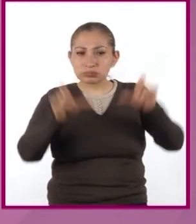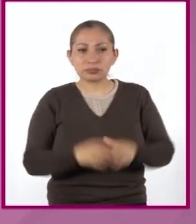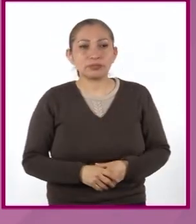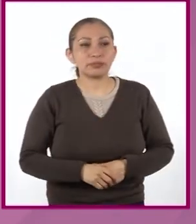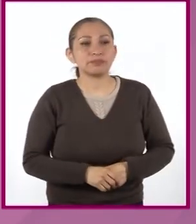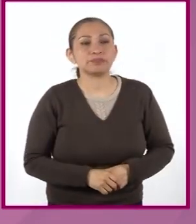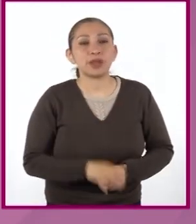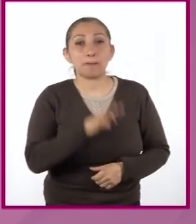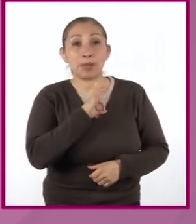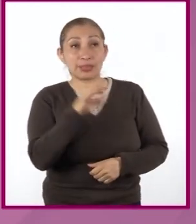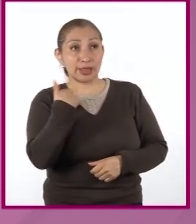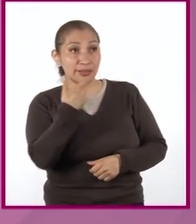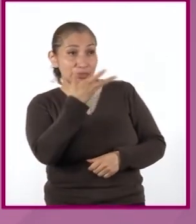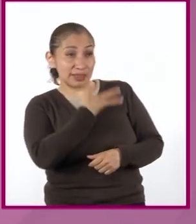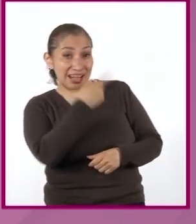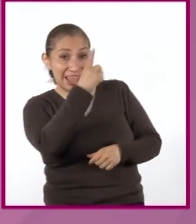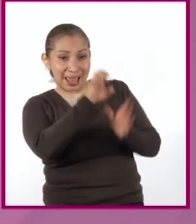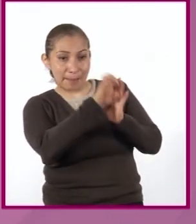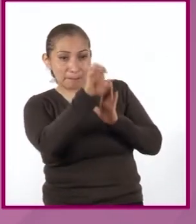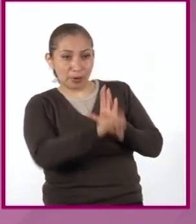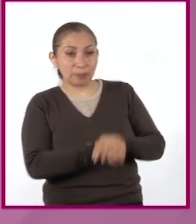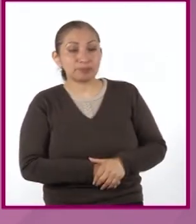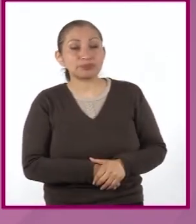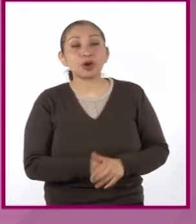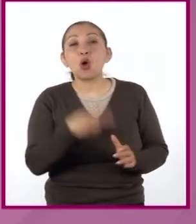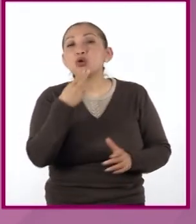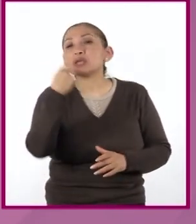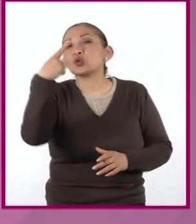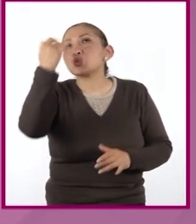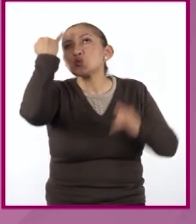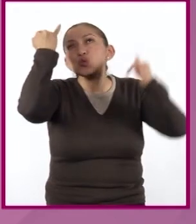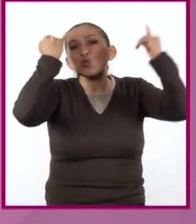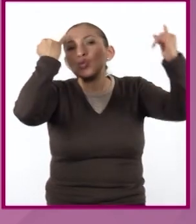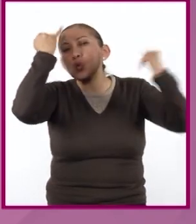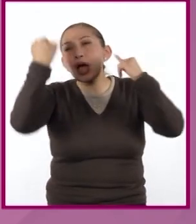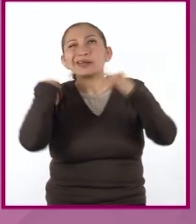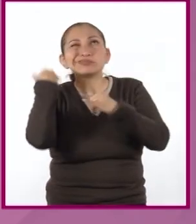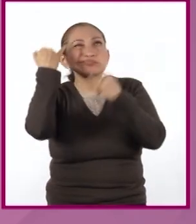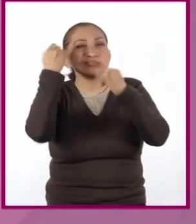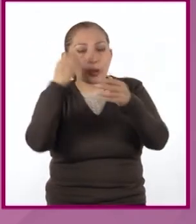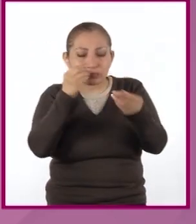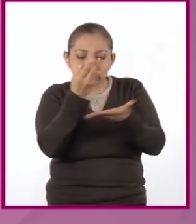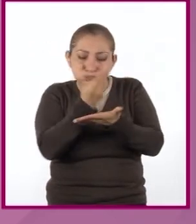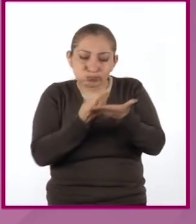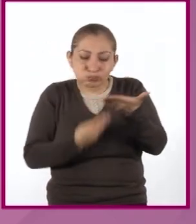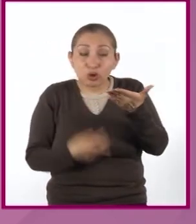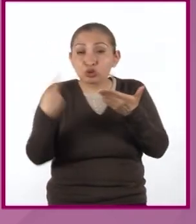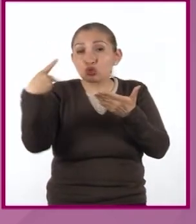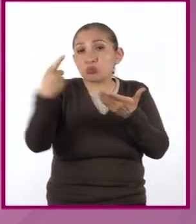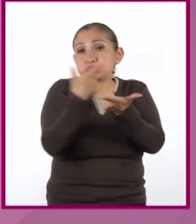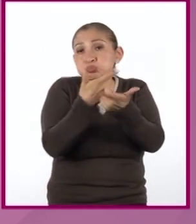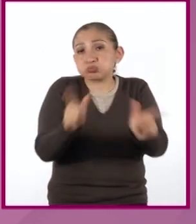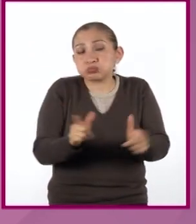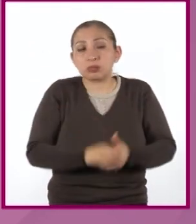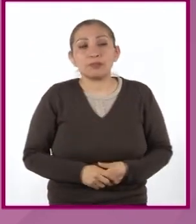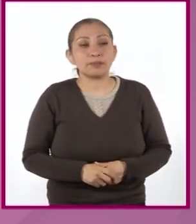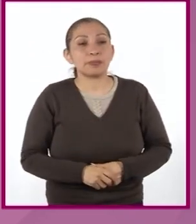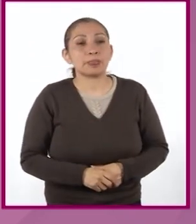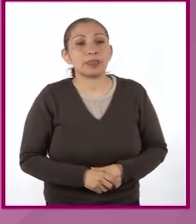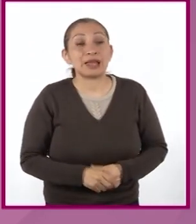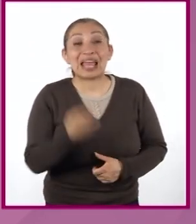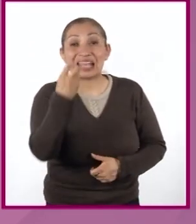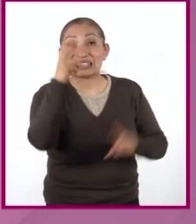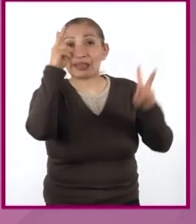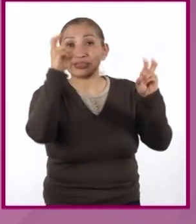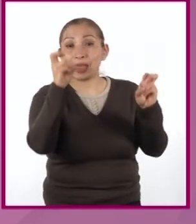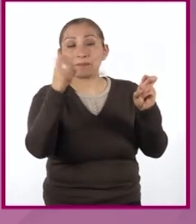Se puede basar en este ejemplo o usen su imaginación y diseñenlo e ilústrenlo como quieran. Este